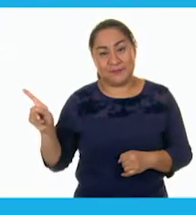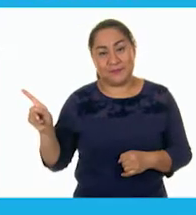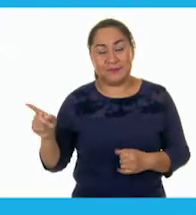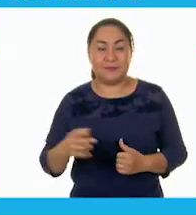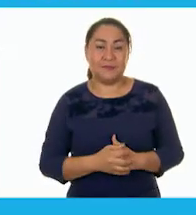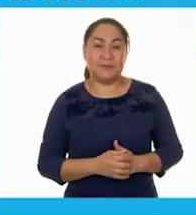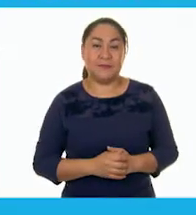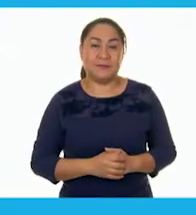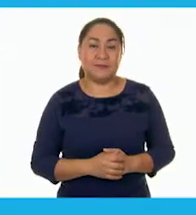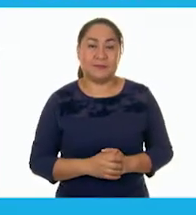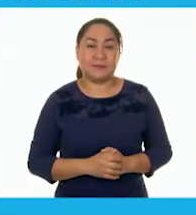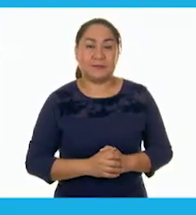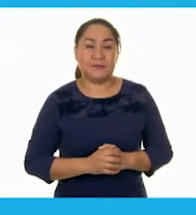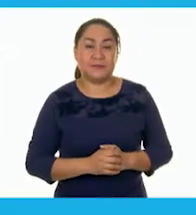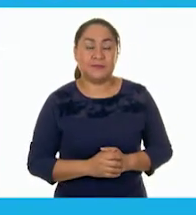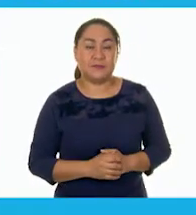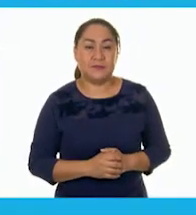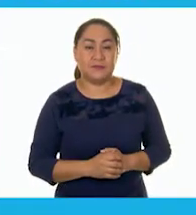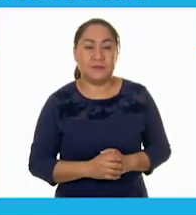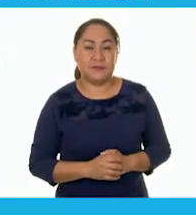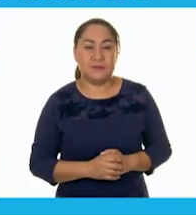.gov.mx.